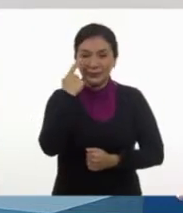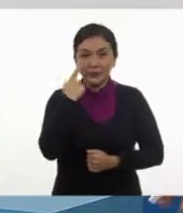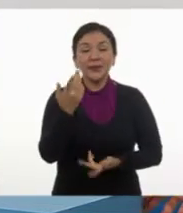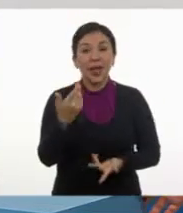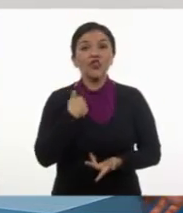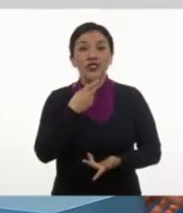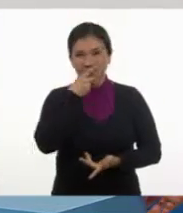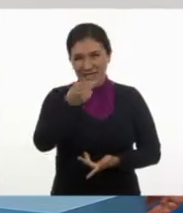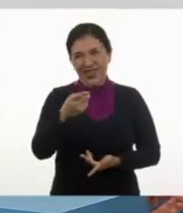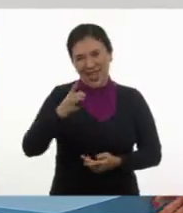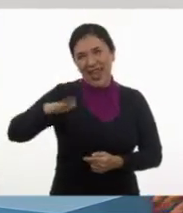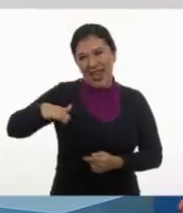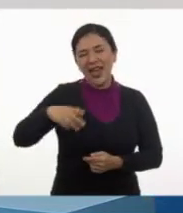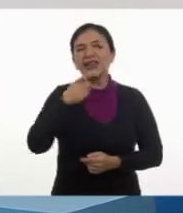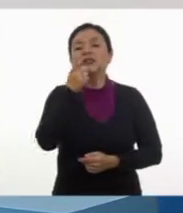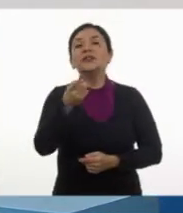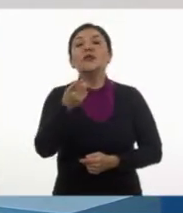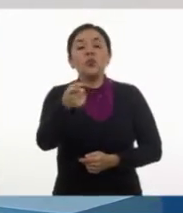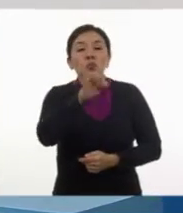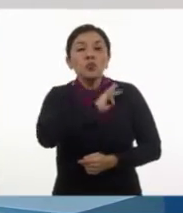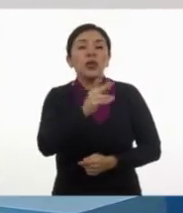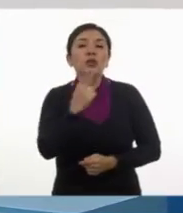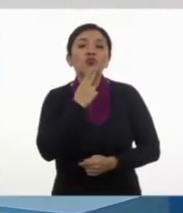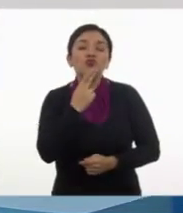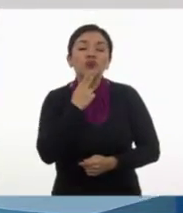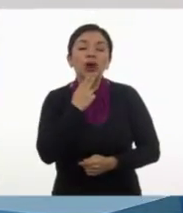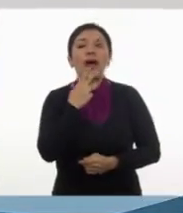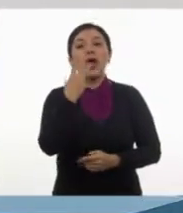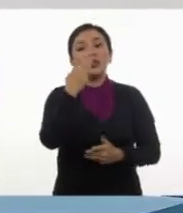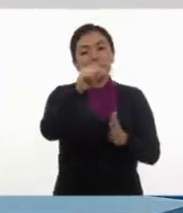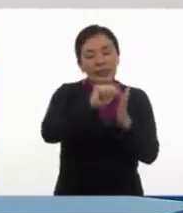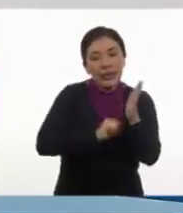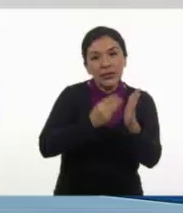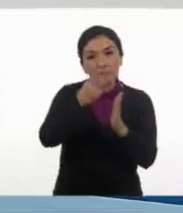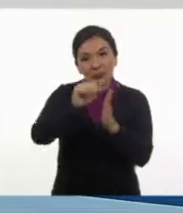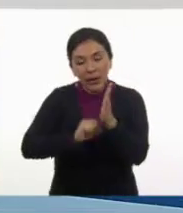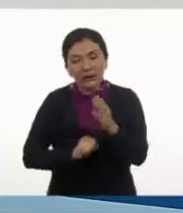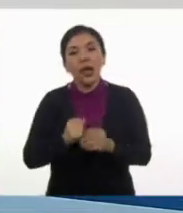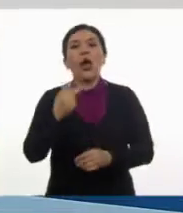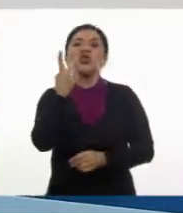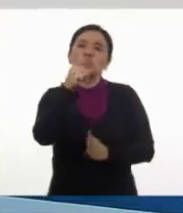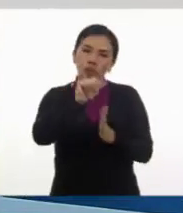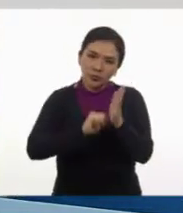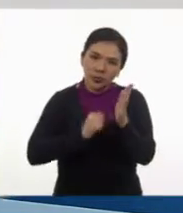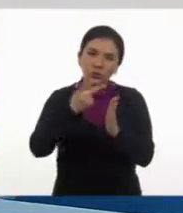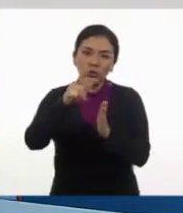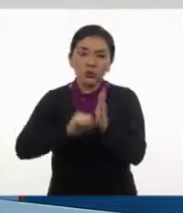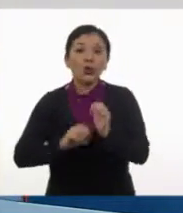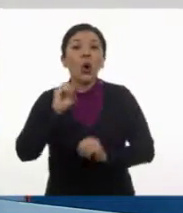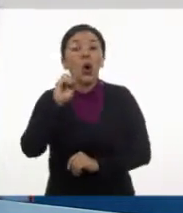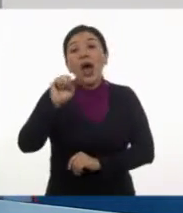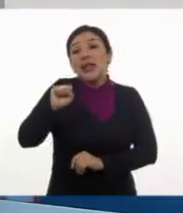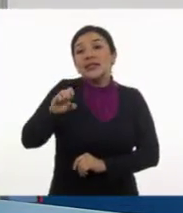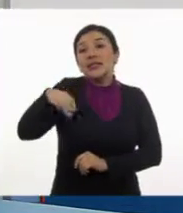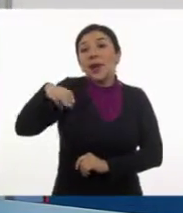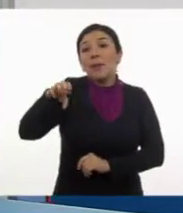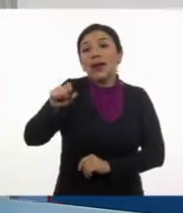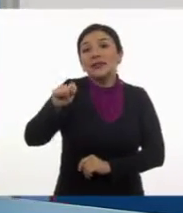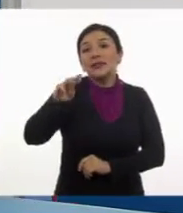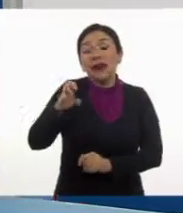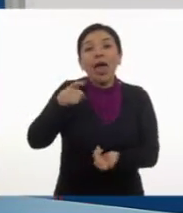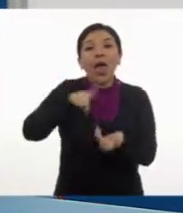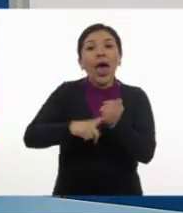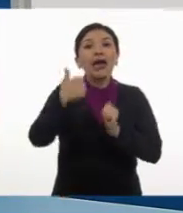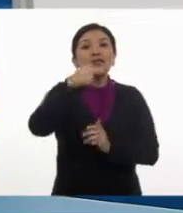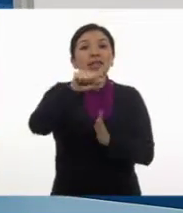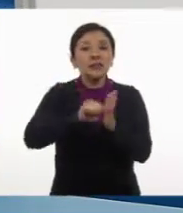Como lo estaba contando, podemos utilizar trimestres, bimestres o semestres. En el caso de